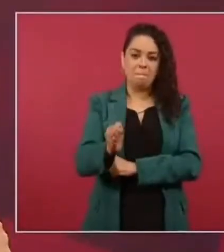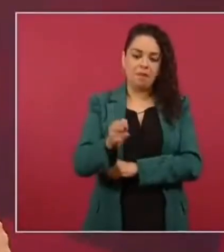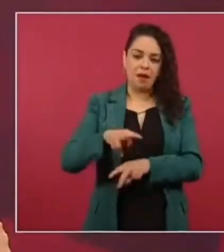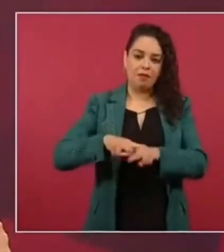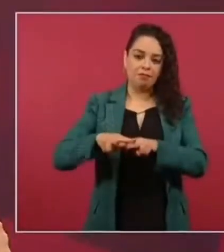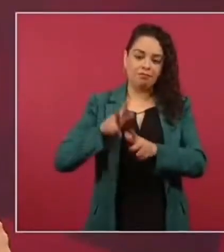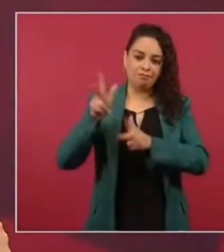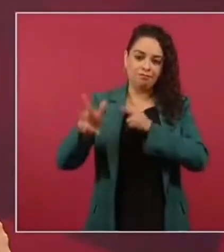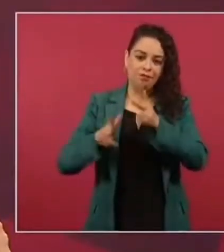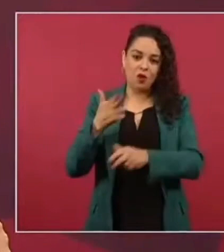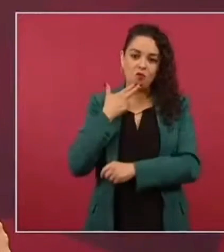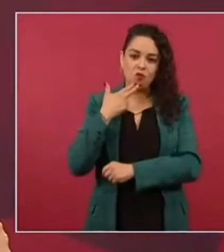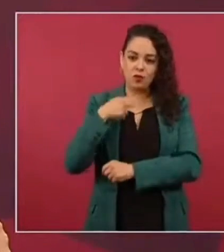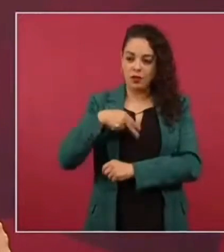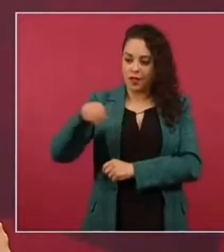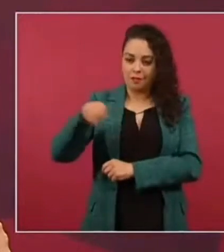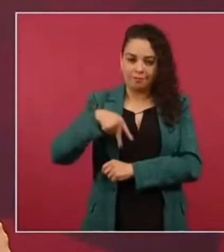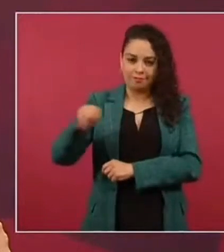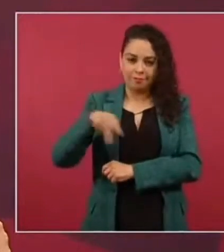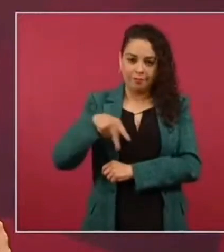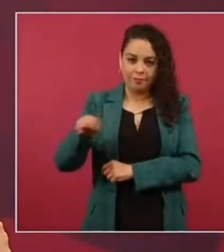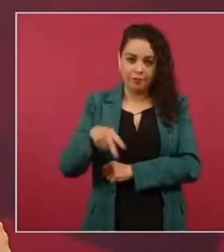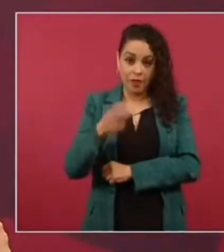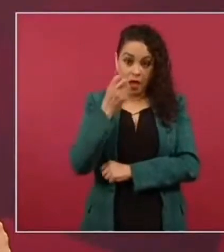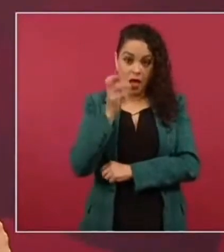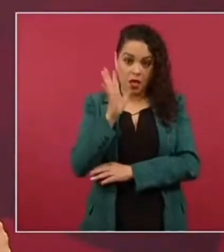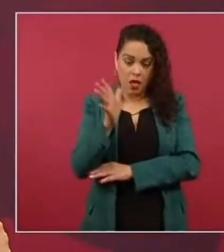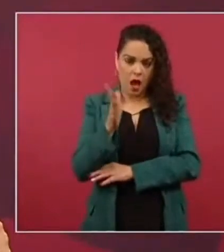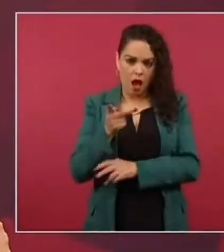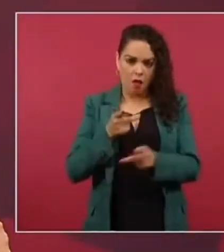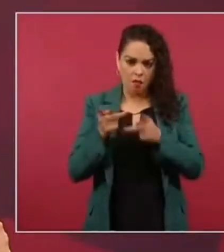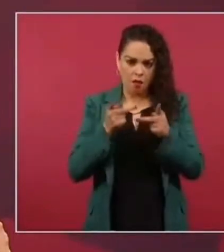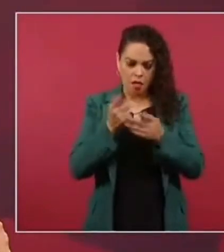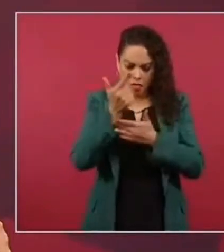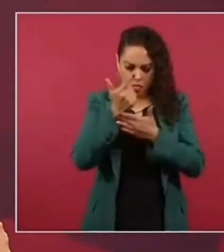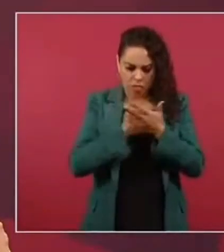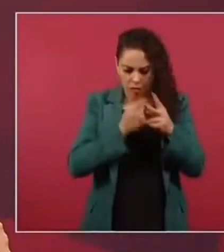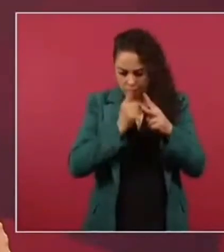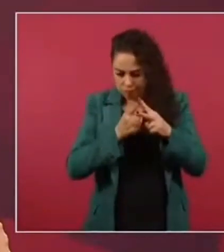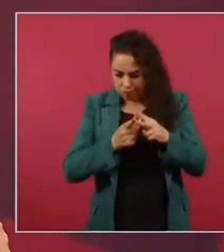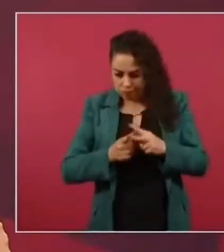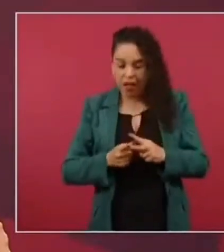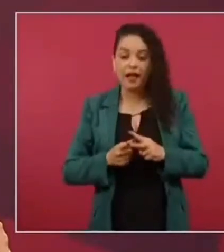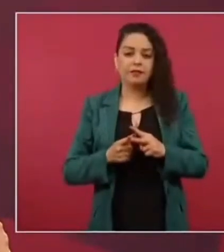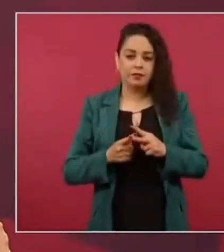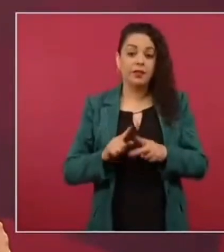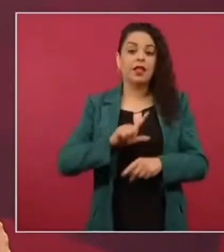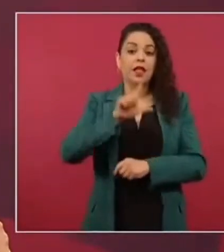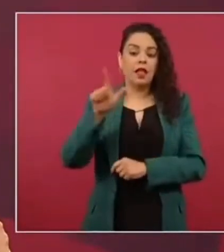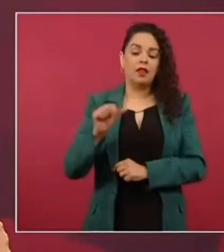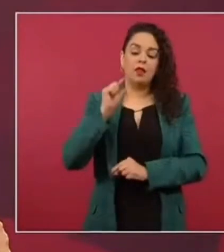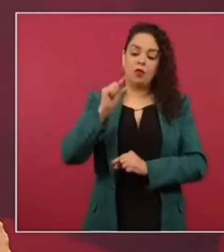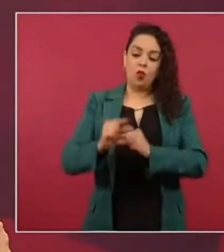es el cálculo pero cada vez van a ir en aumento